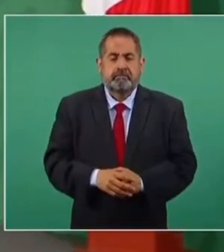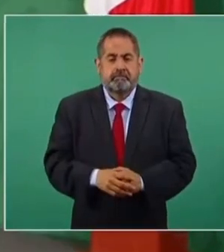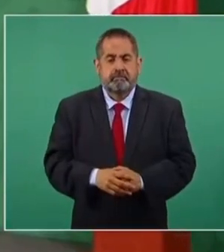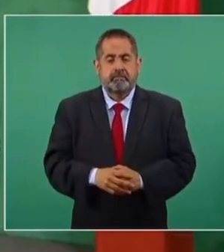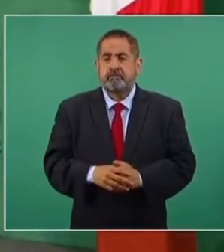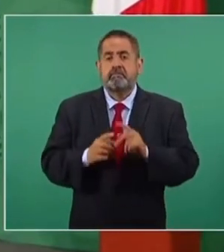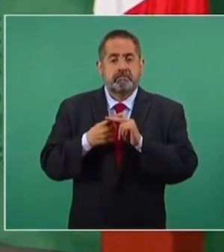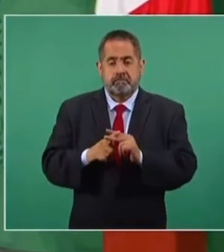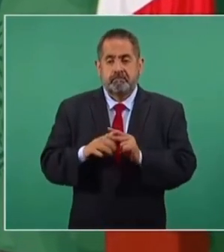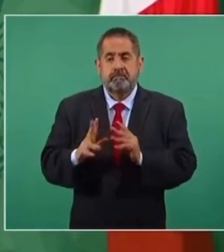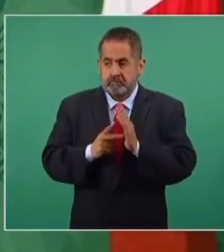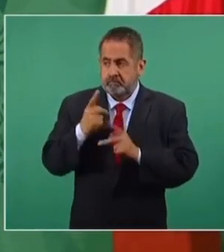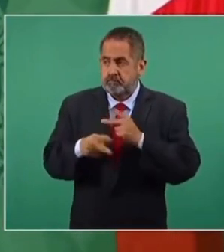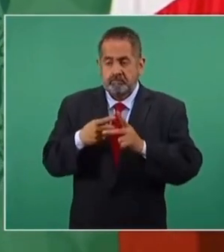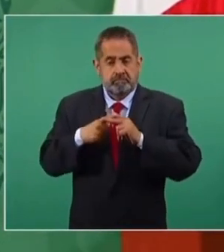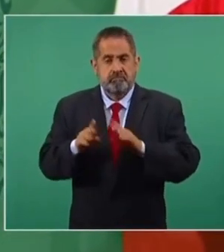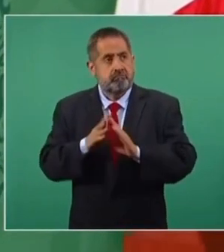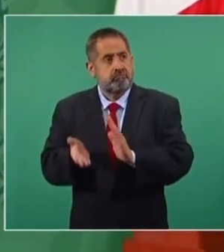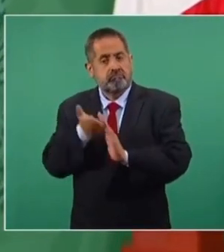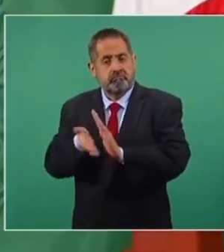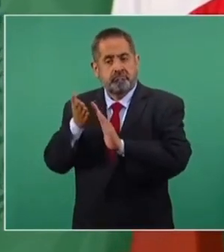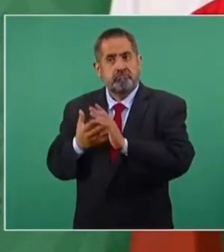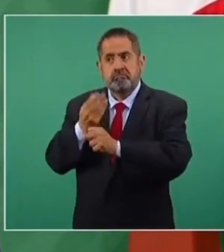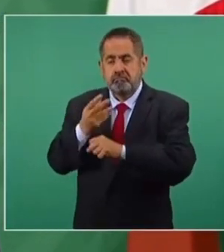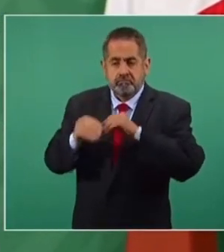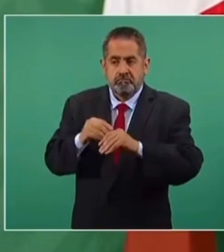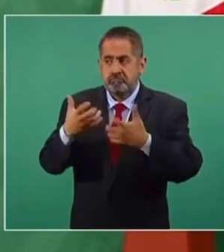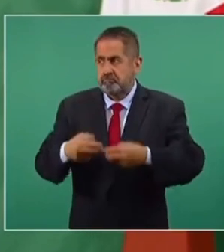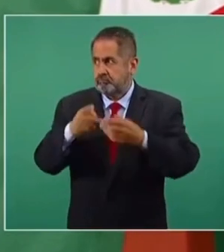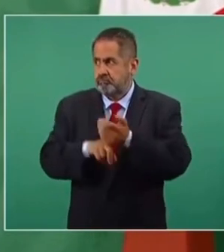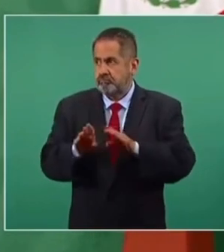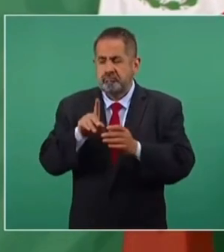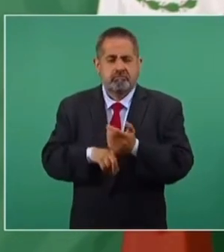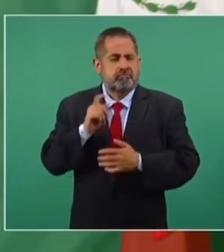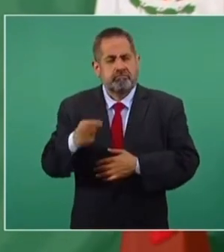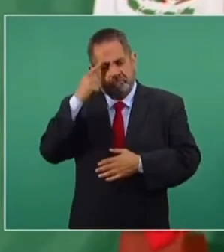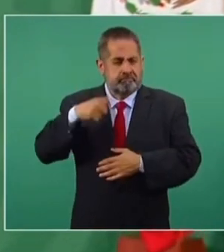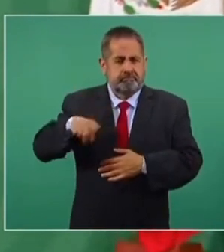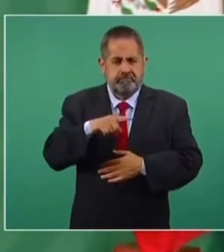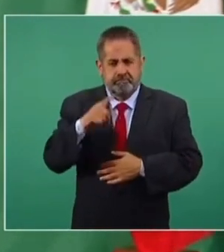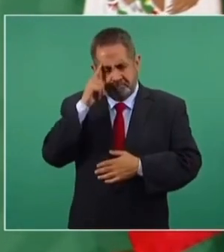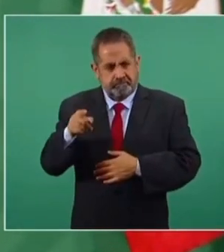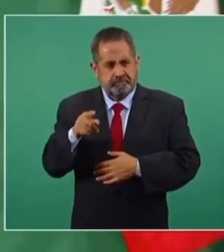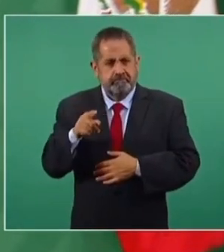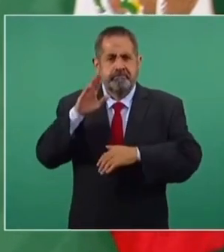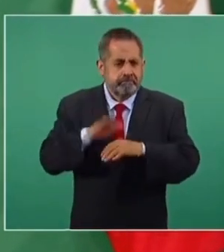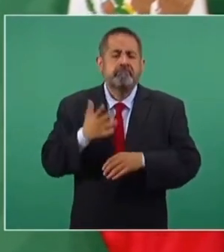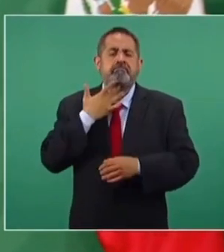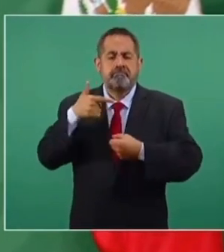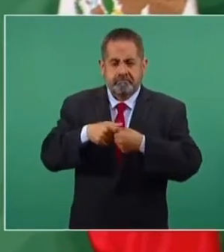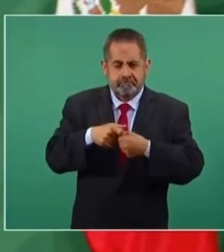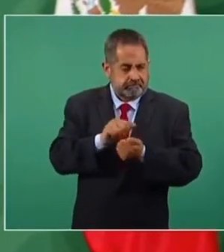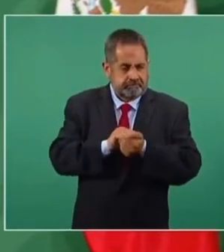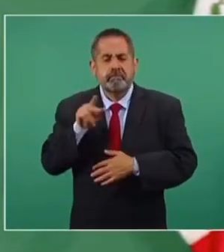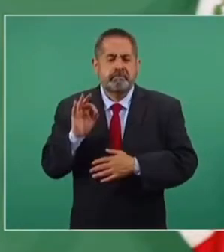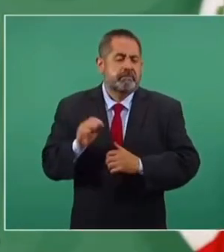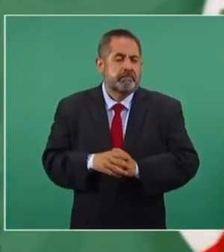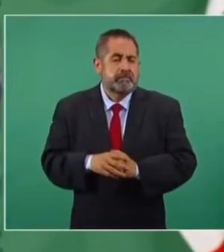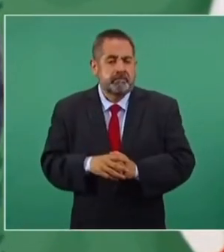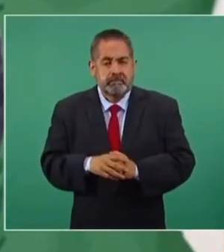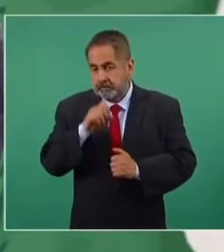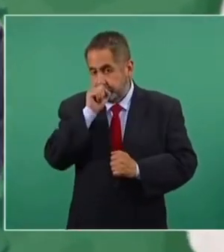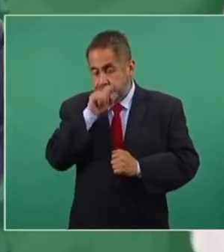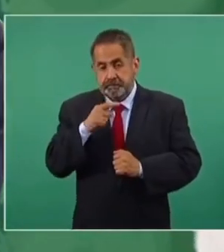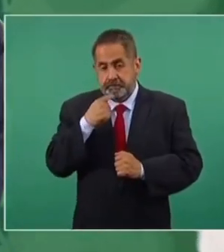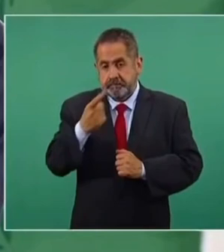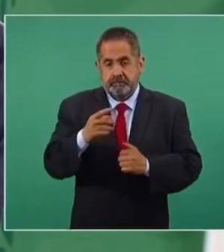Bocas. Ya empezamos de nuevo la construcción de la planta coquizadora para obtener más gasolinas en Tula. También